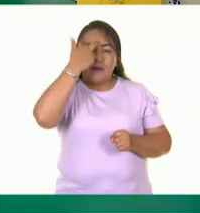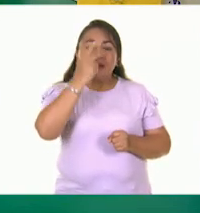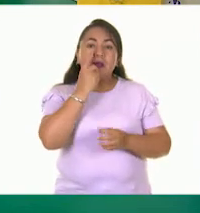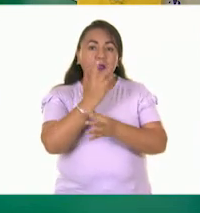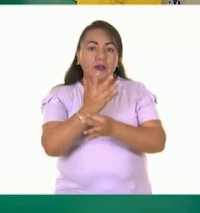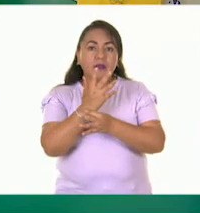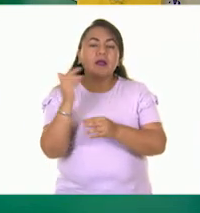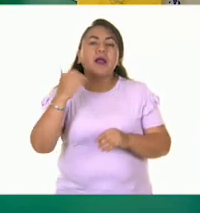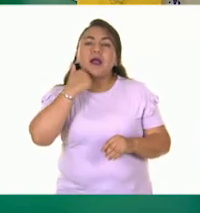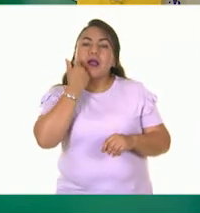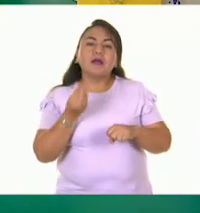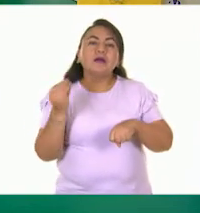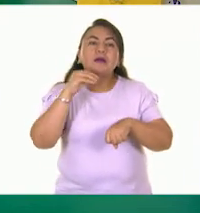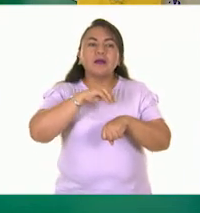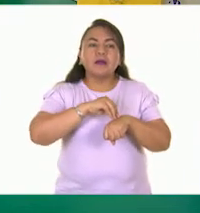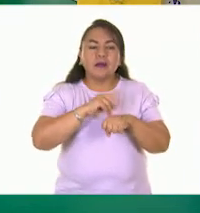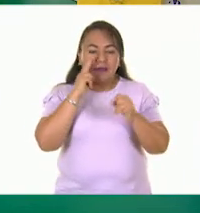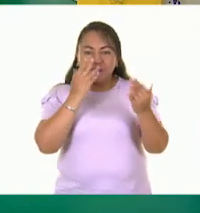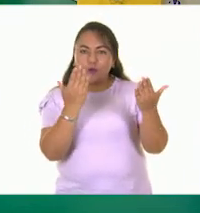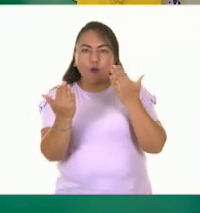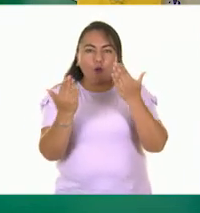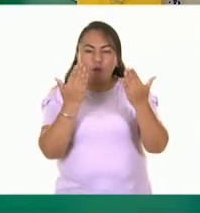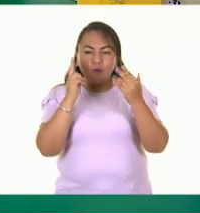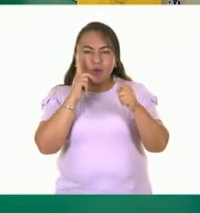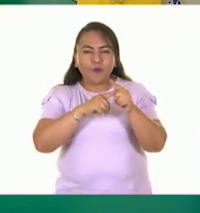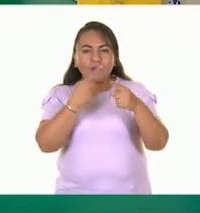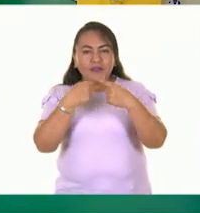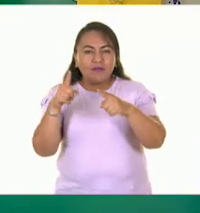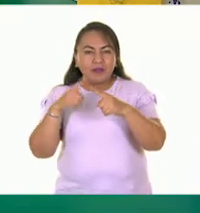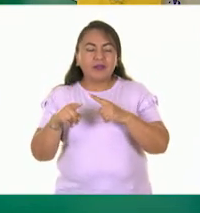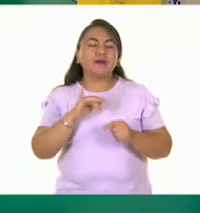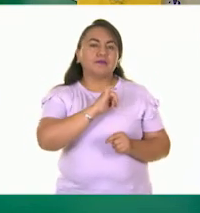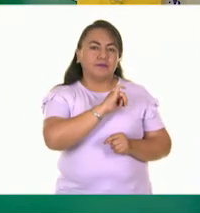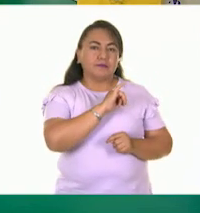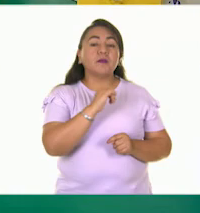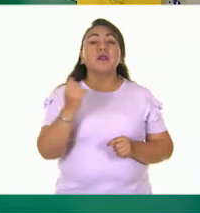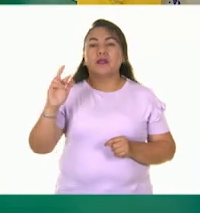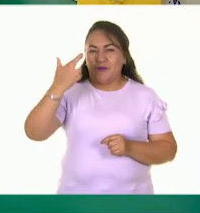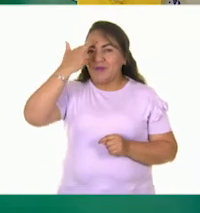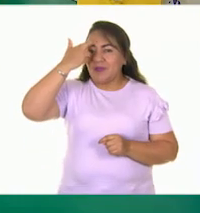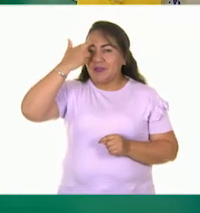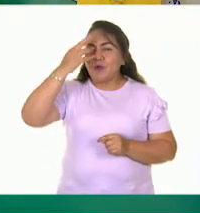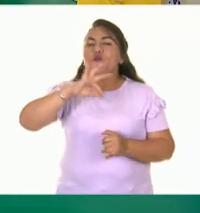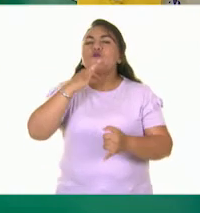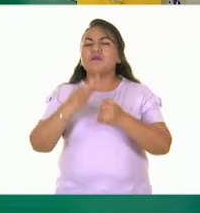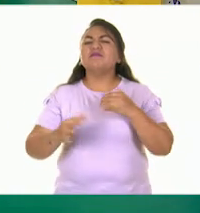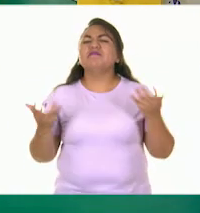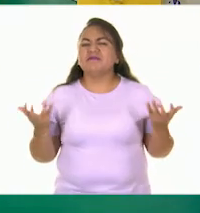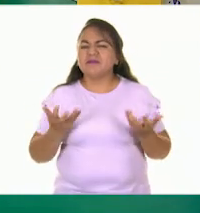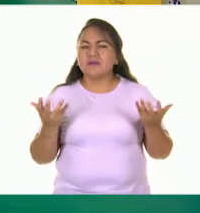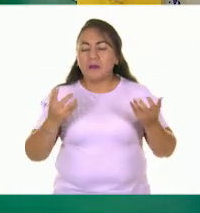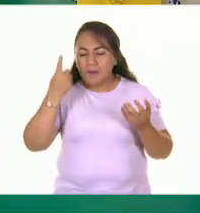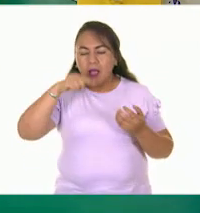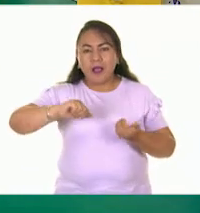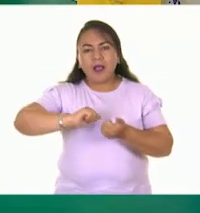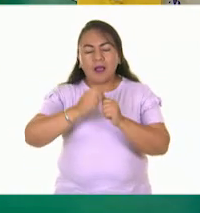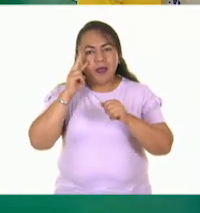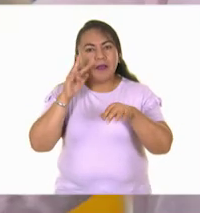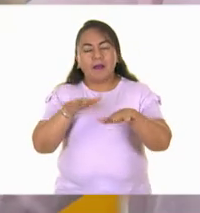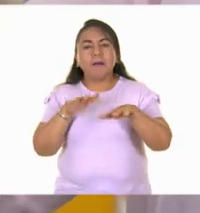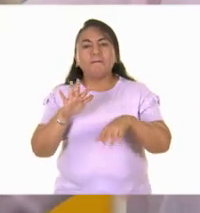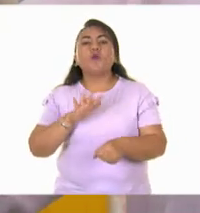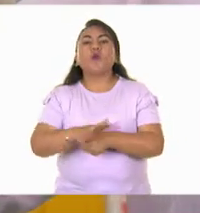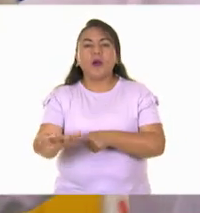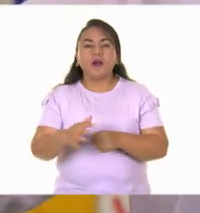dijo que quería que hubiera un poco de contraste. Así es. Y al final, ¿te acuerdas qué fue lo que hizo para que la figura se viera muchísimo